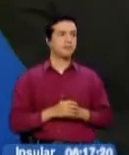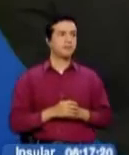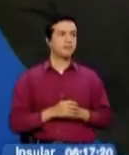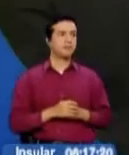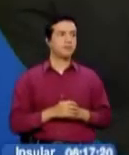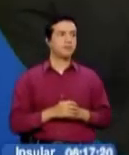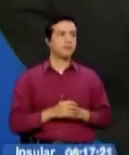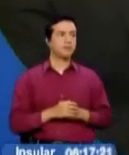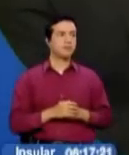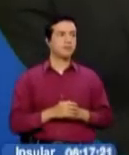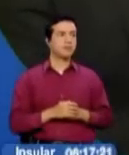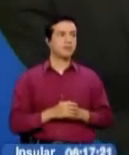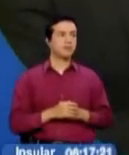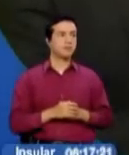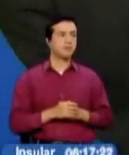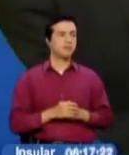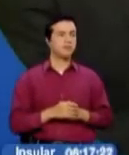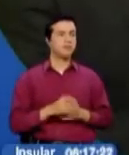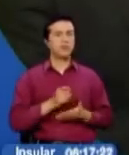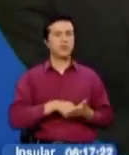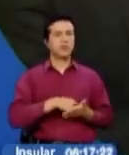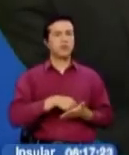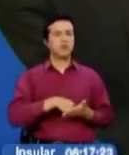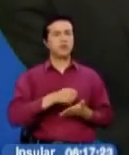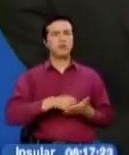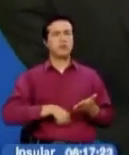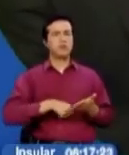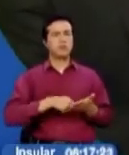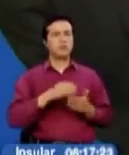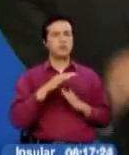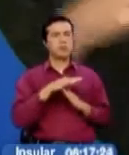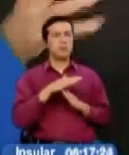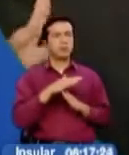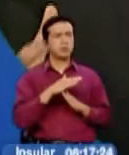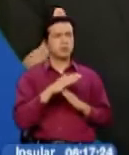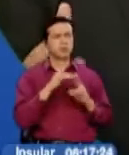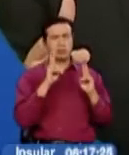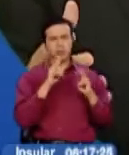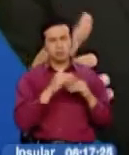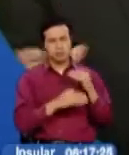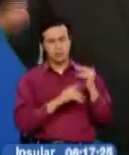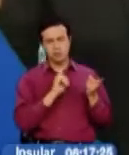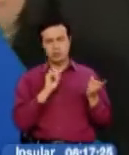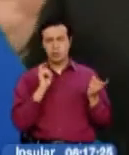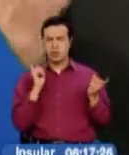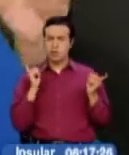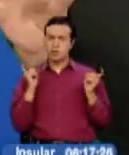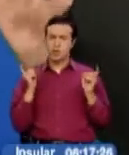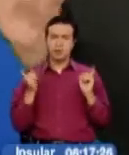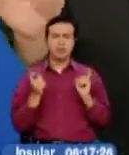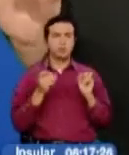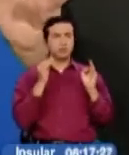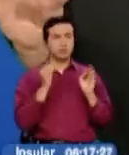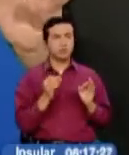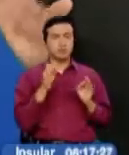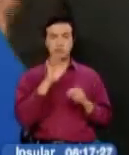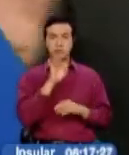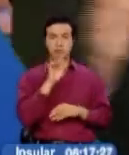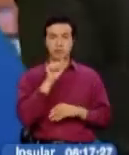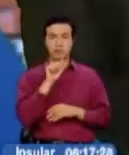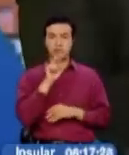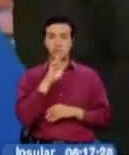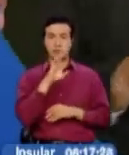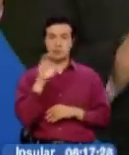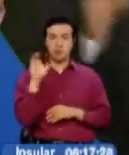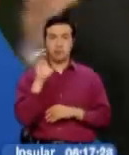¿Cuáles son los grandes desafíos de esta firma de paz? Porque es todo un tema la transición. El hecho de que la FARC pueda